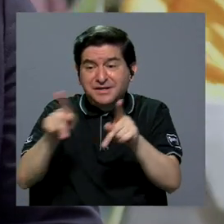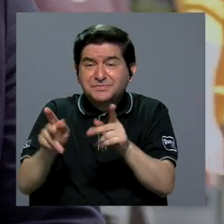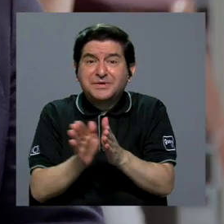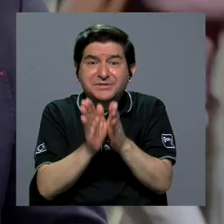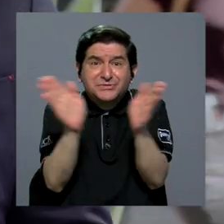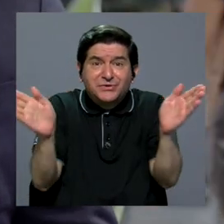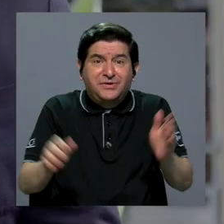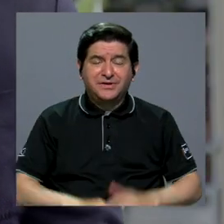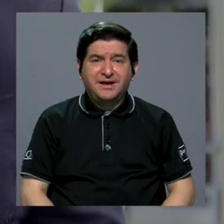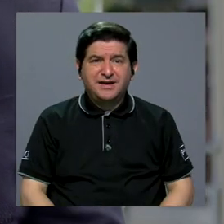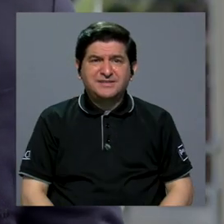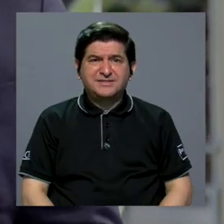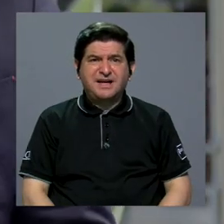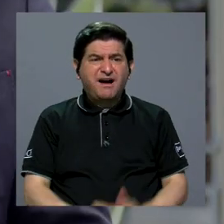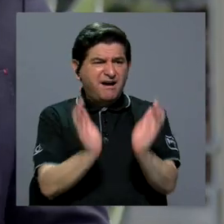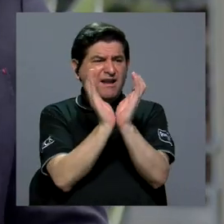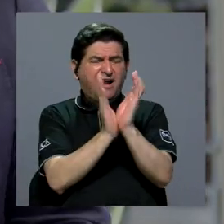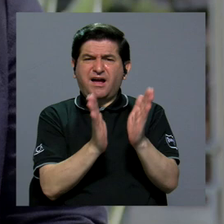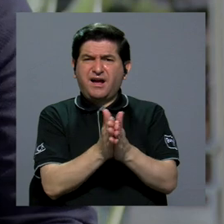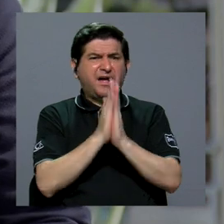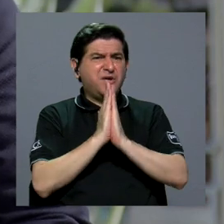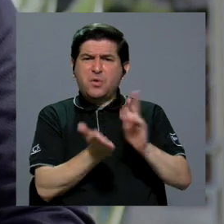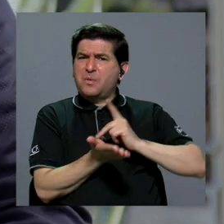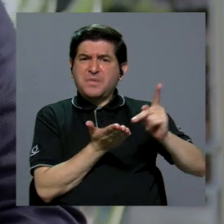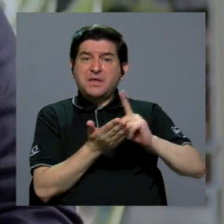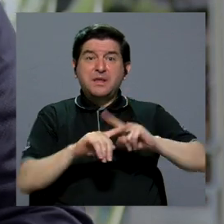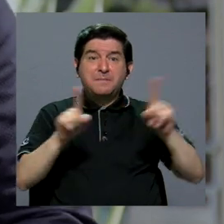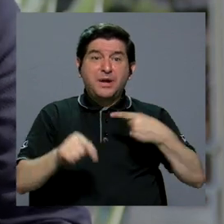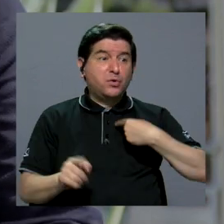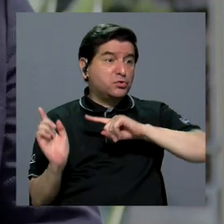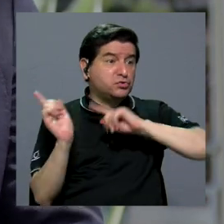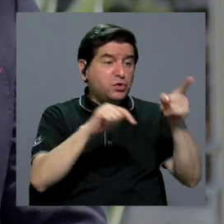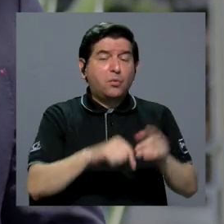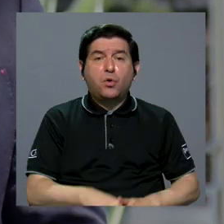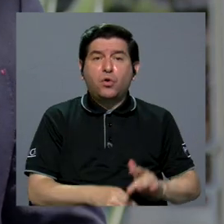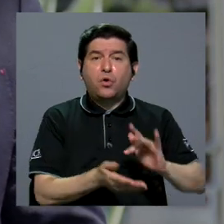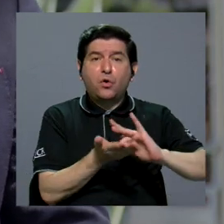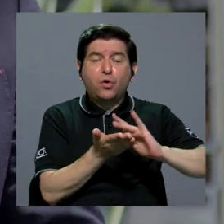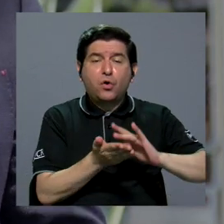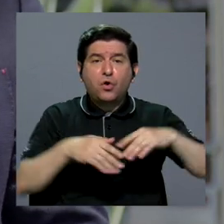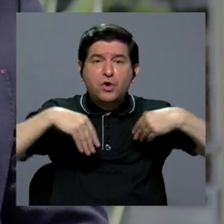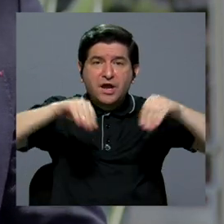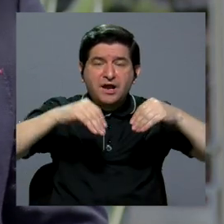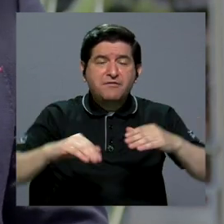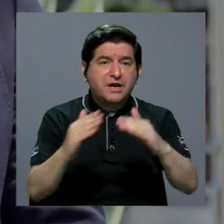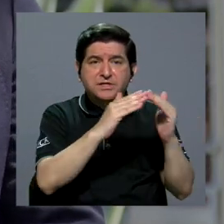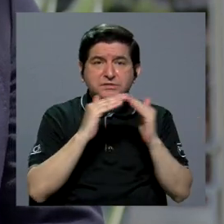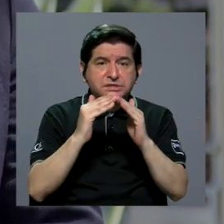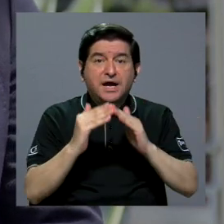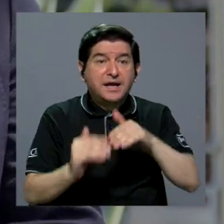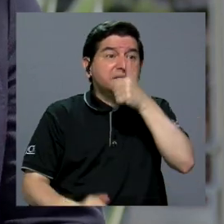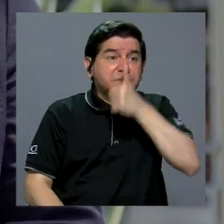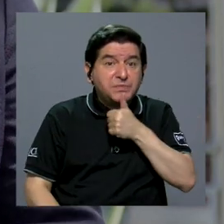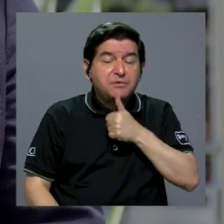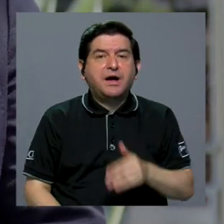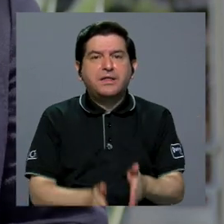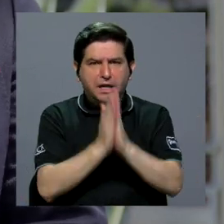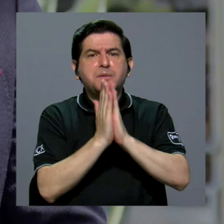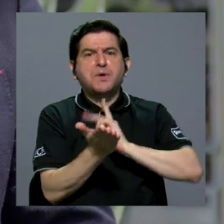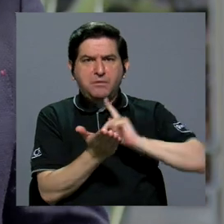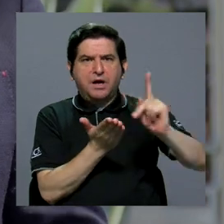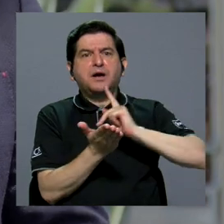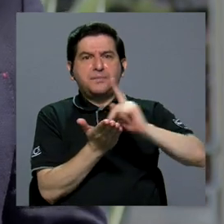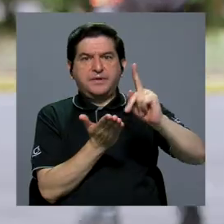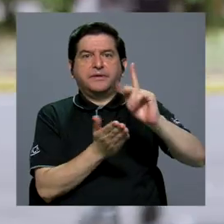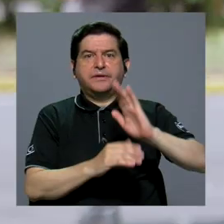personas sea que la caja no me cobra. En cambio, voy a la farmacia de comunidad privada, pues me van a cobrar un